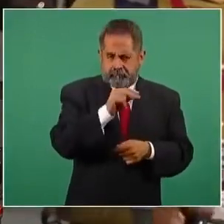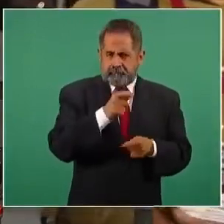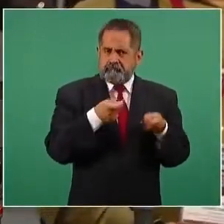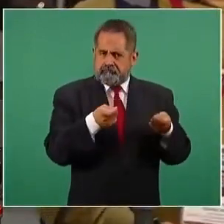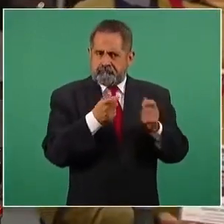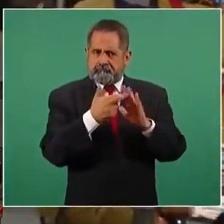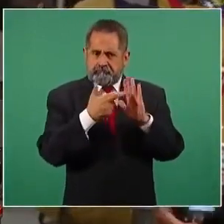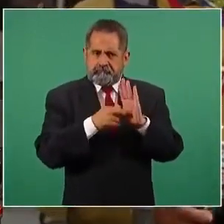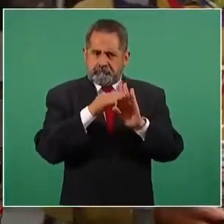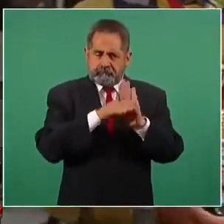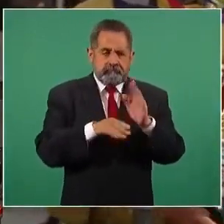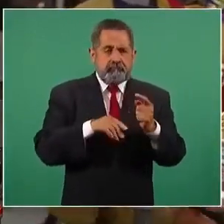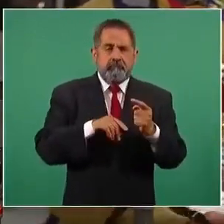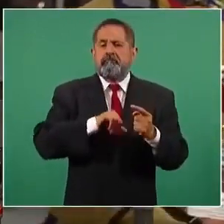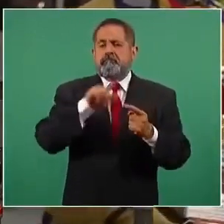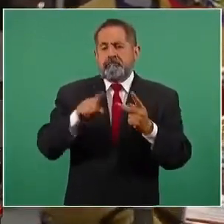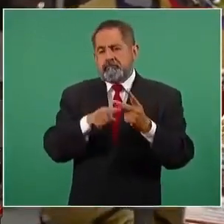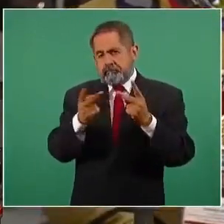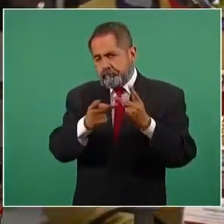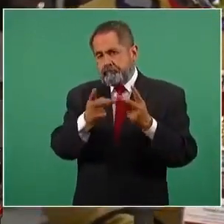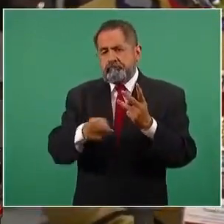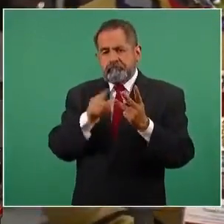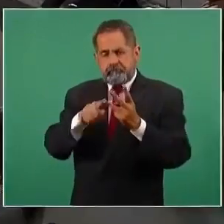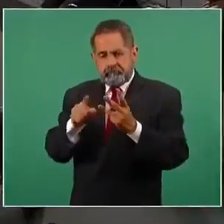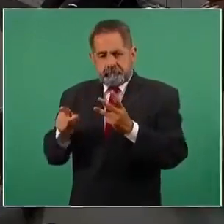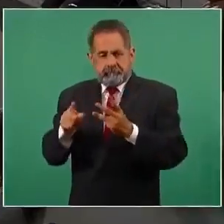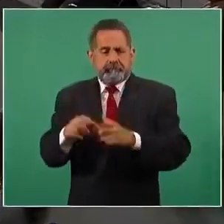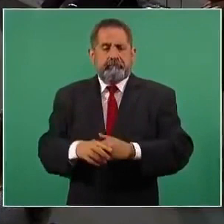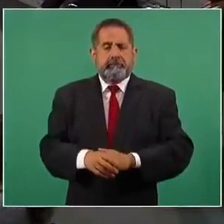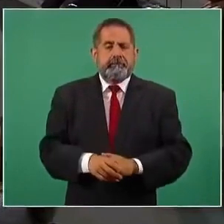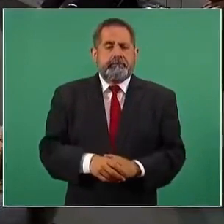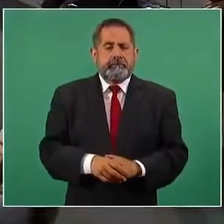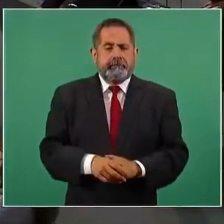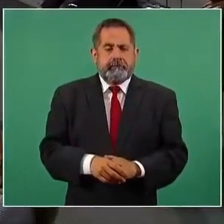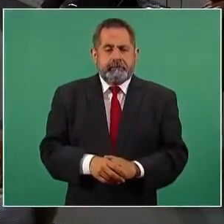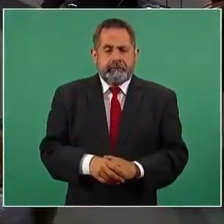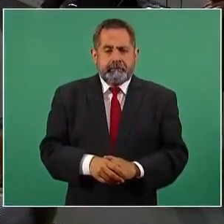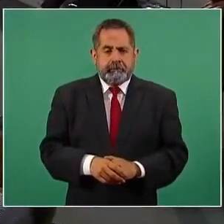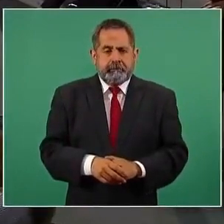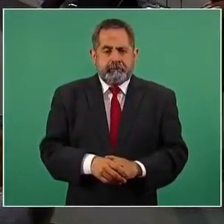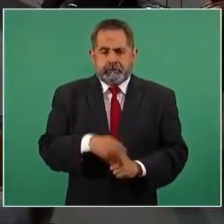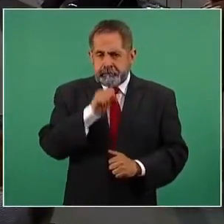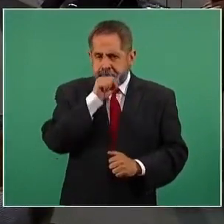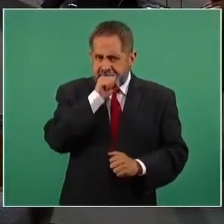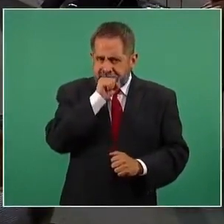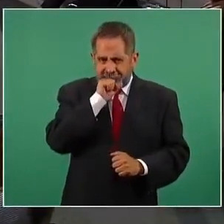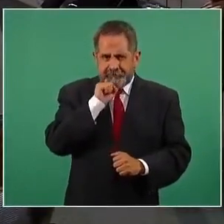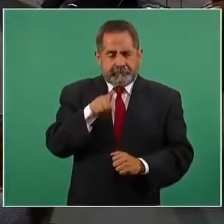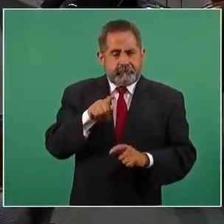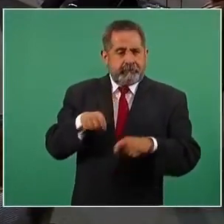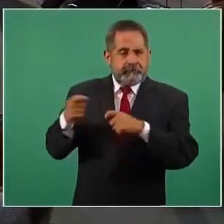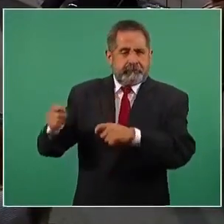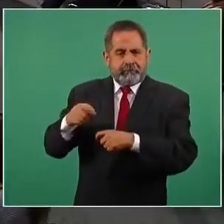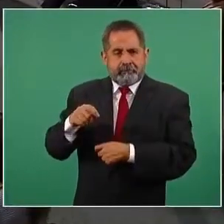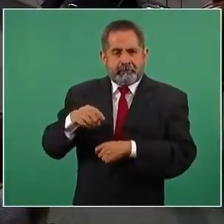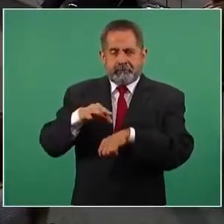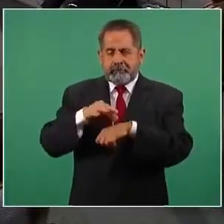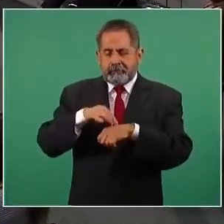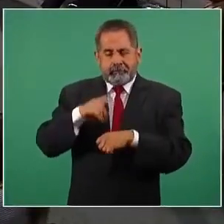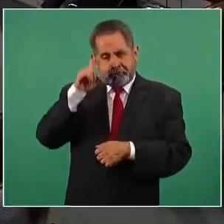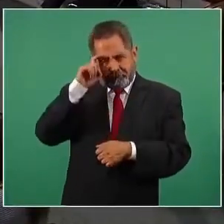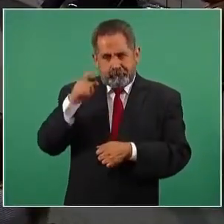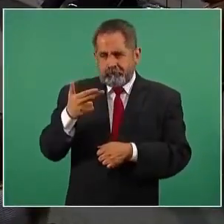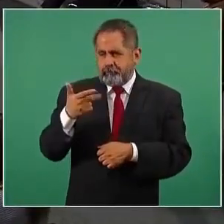pregunta para usted y una más para el doctor López-Ridaura. Gracias. Bueno, pues también eso corresponde a Hugo, que él